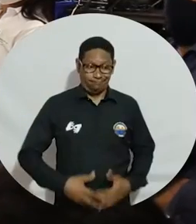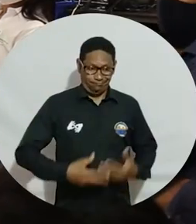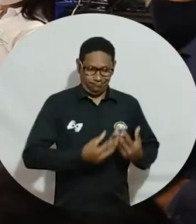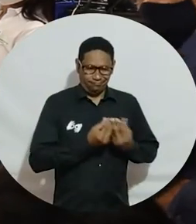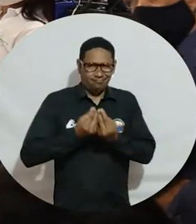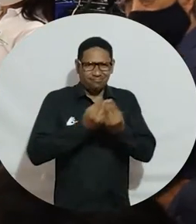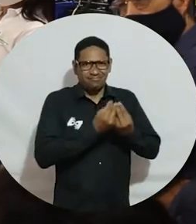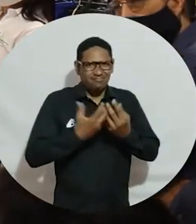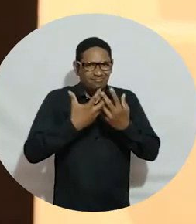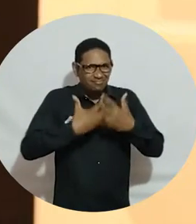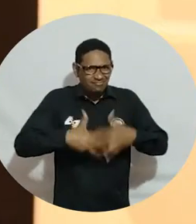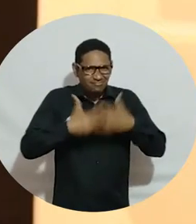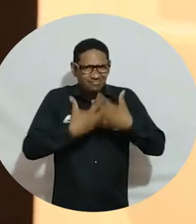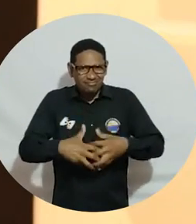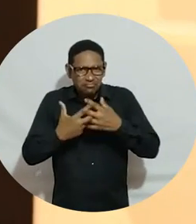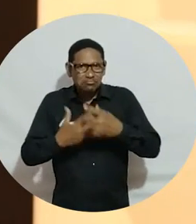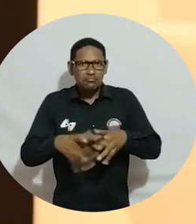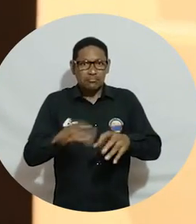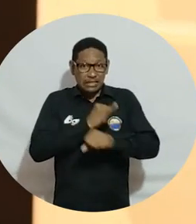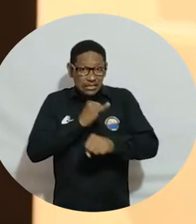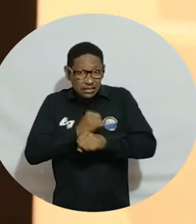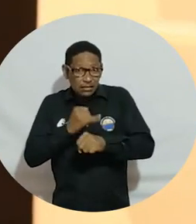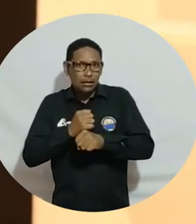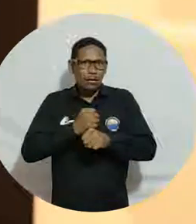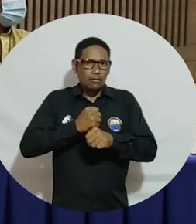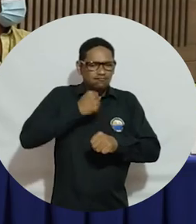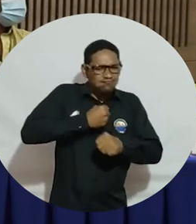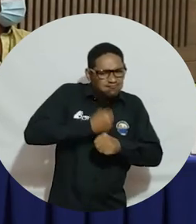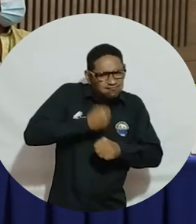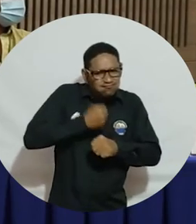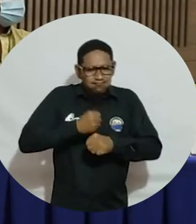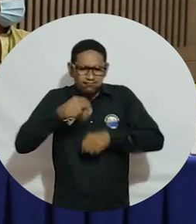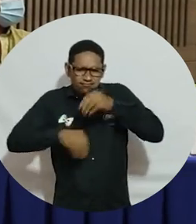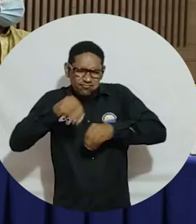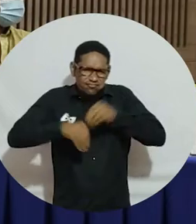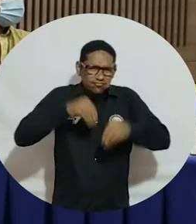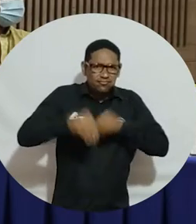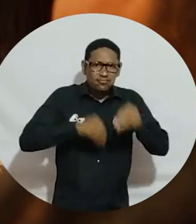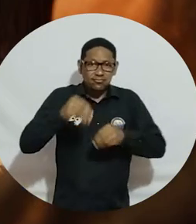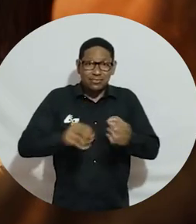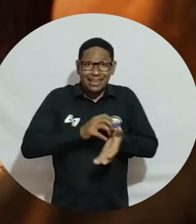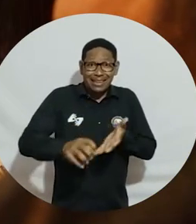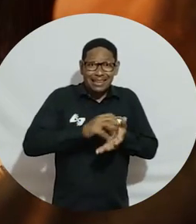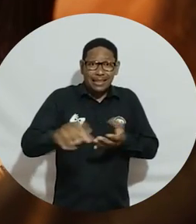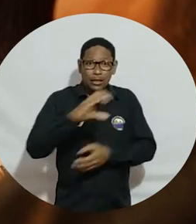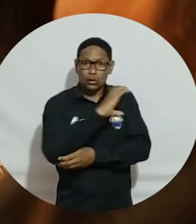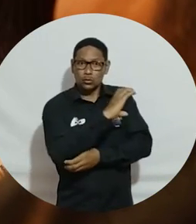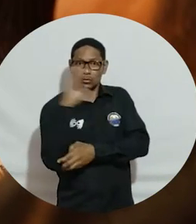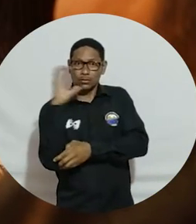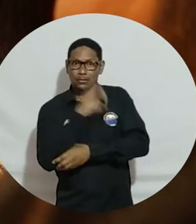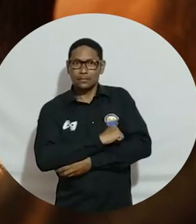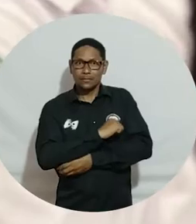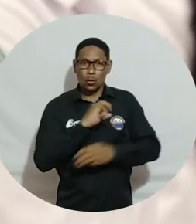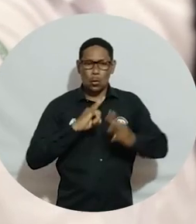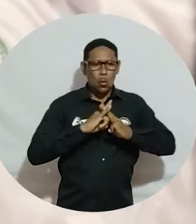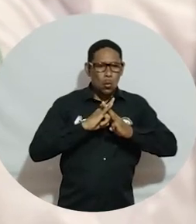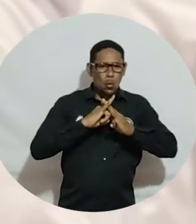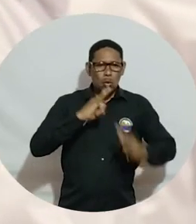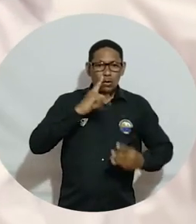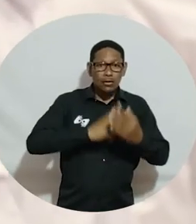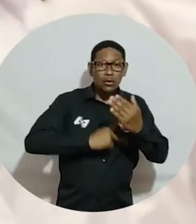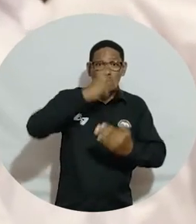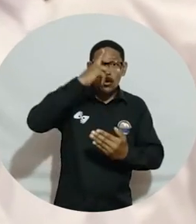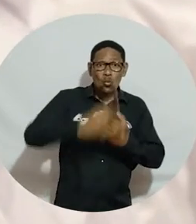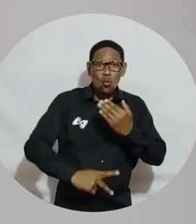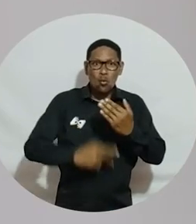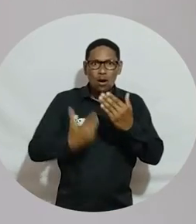Ante representantes del sector empresarial, instituciones, productores y fabricantes del queso costeño, la Universidad del Magdalena llevó a